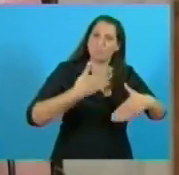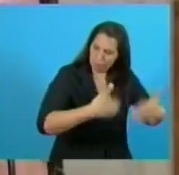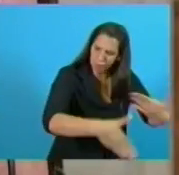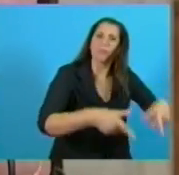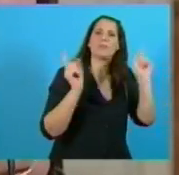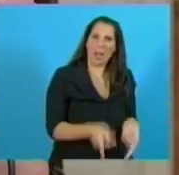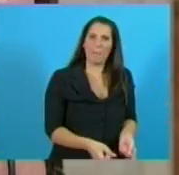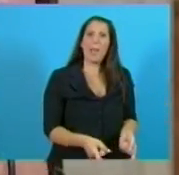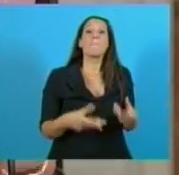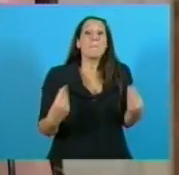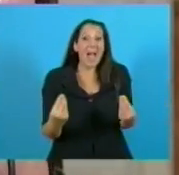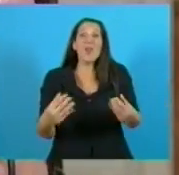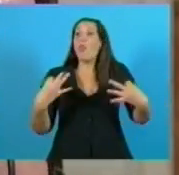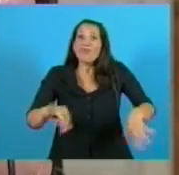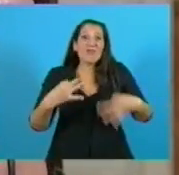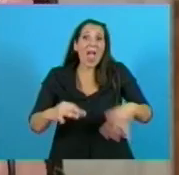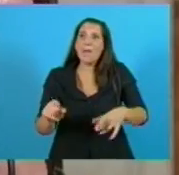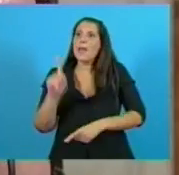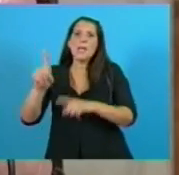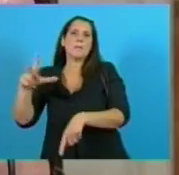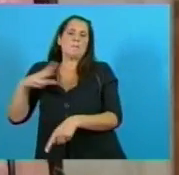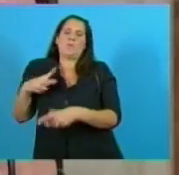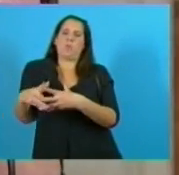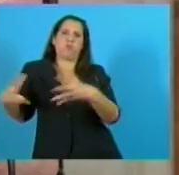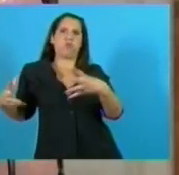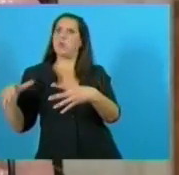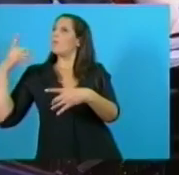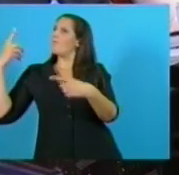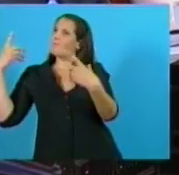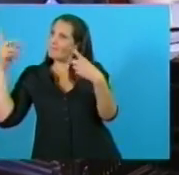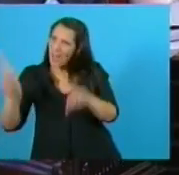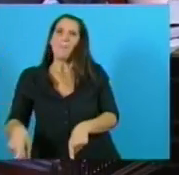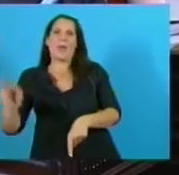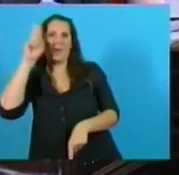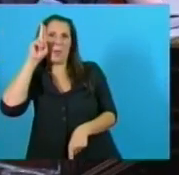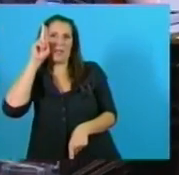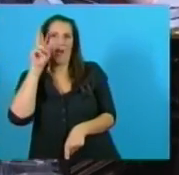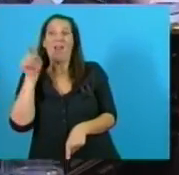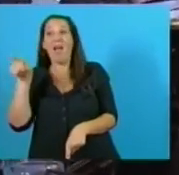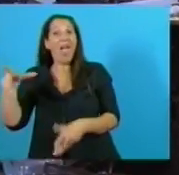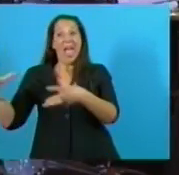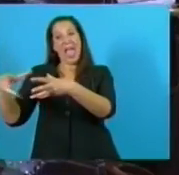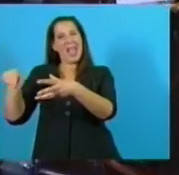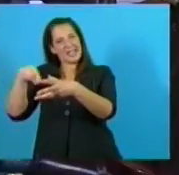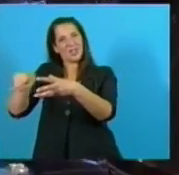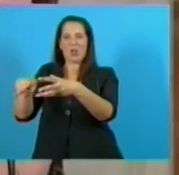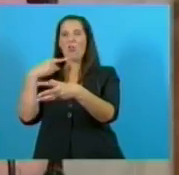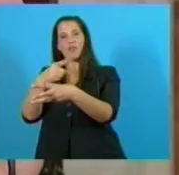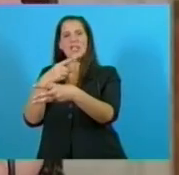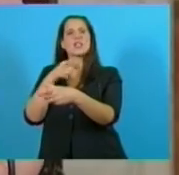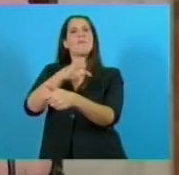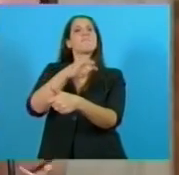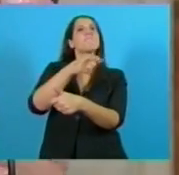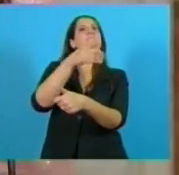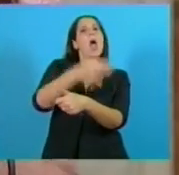que poder aplicarse a los grandes monopolios concentrados, esos que dicen cuáles son buenos y cuáles son